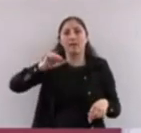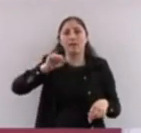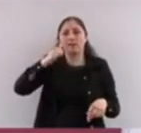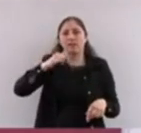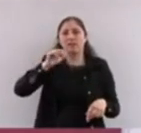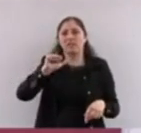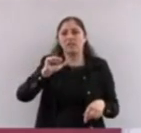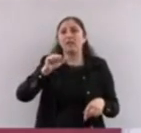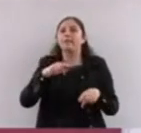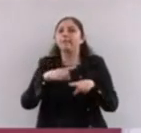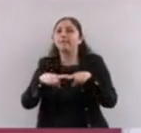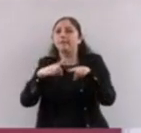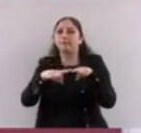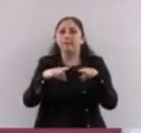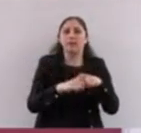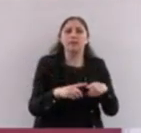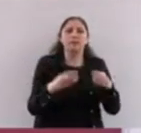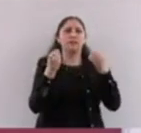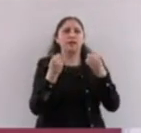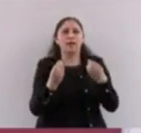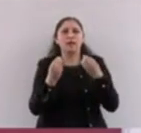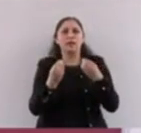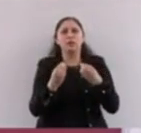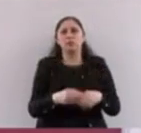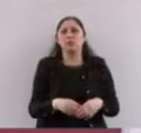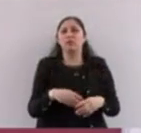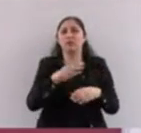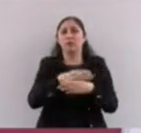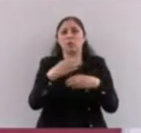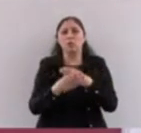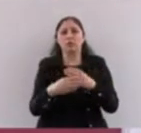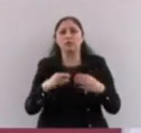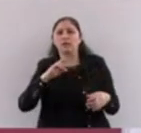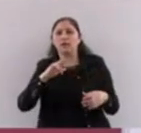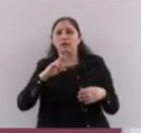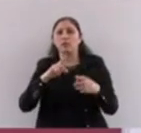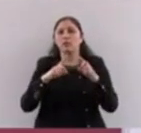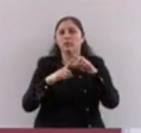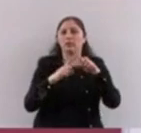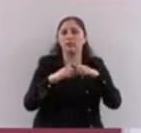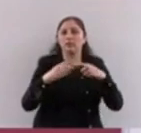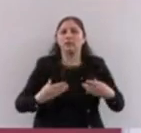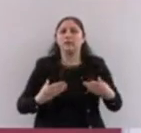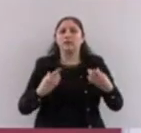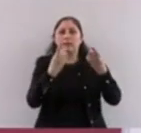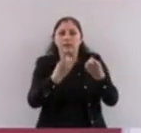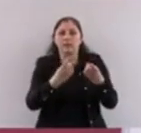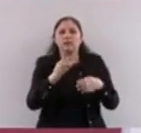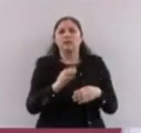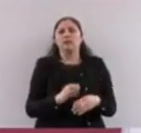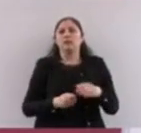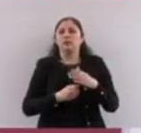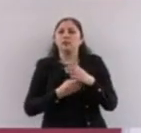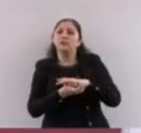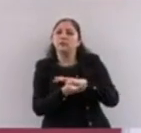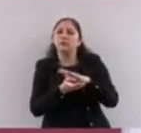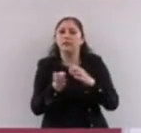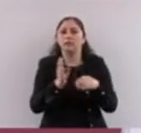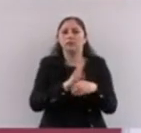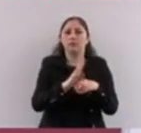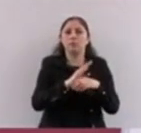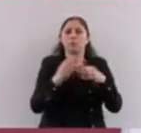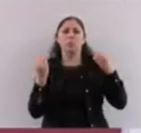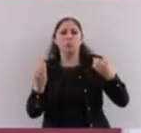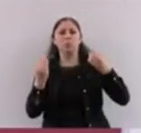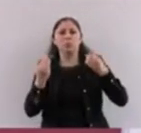Pero es la mejor tarea la de llevar el bienestar a la gente. Así que muchísimas gracias. Felicidades por